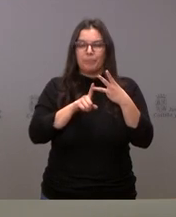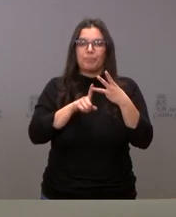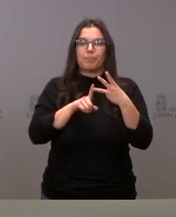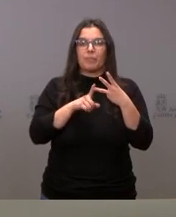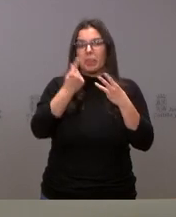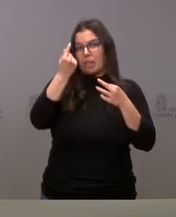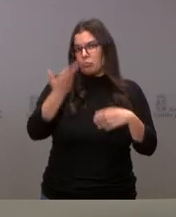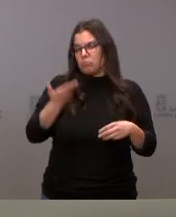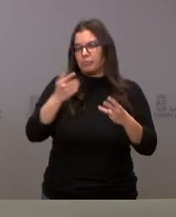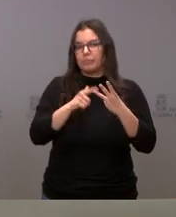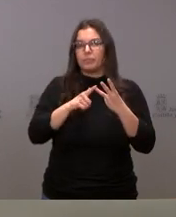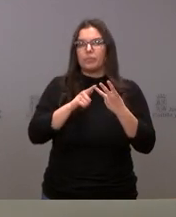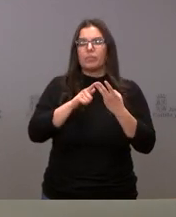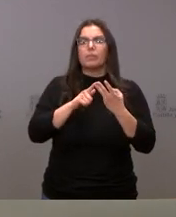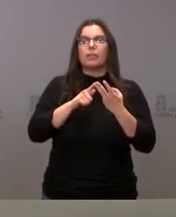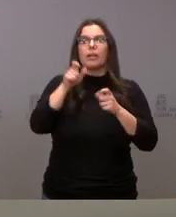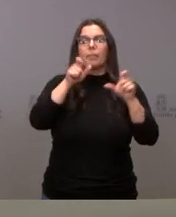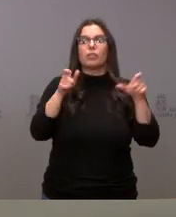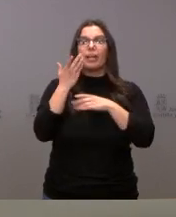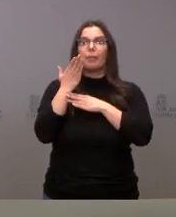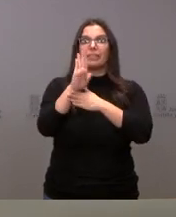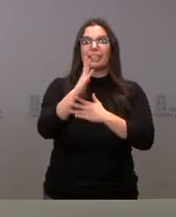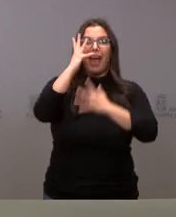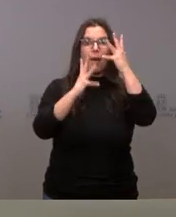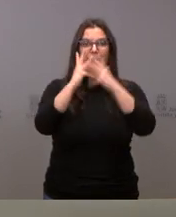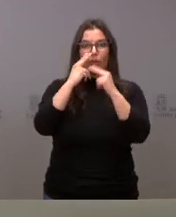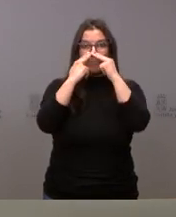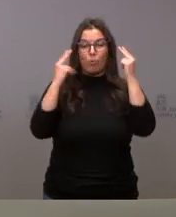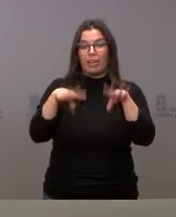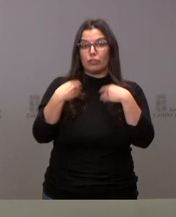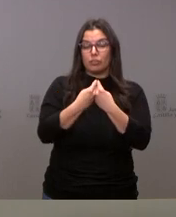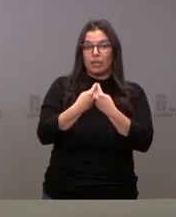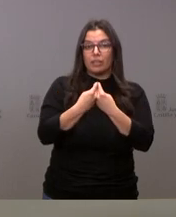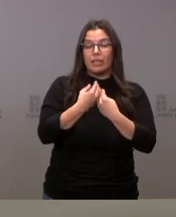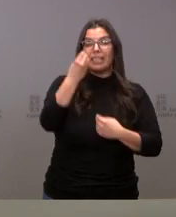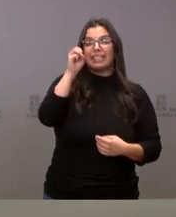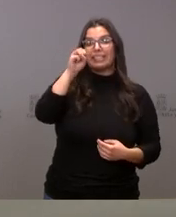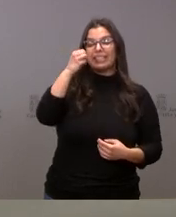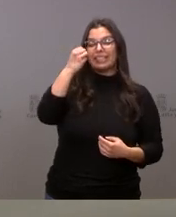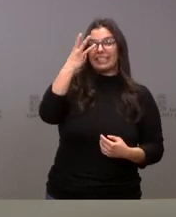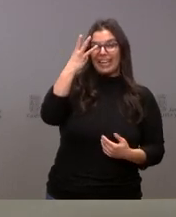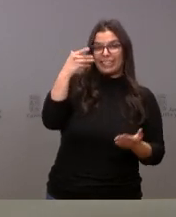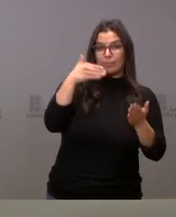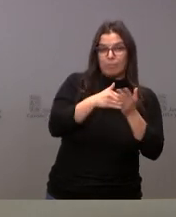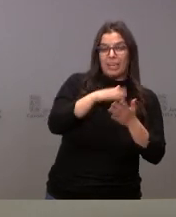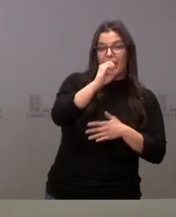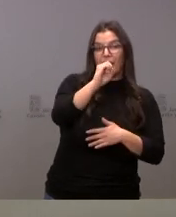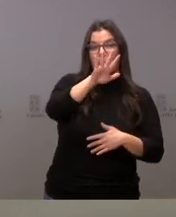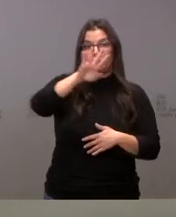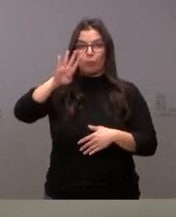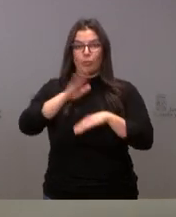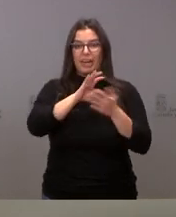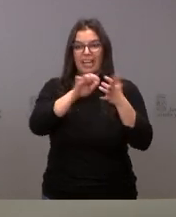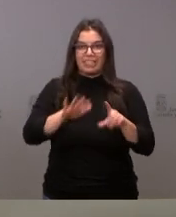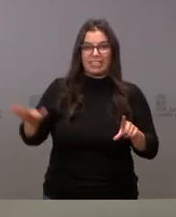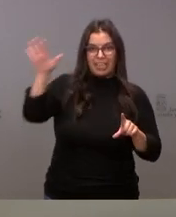como dato relevante, hablaría de los representantes de la Administración que ascienden a un total de 3.054 en todo Castilla y